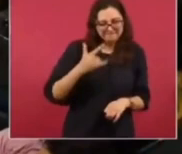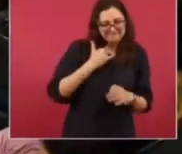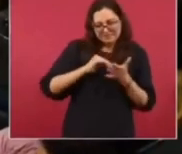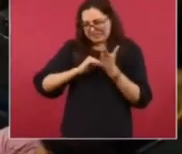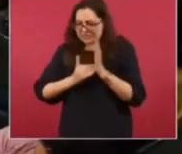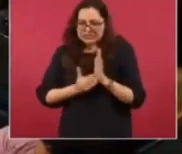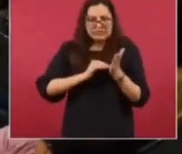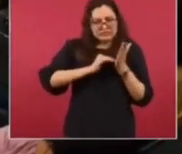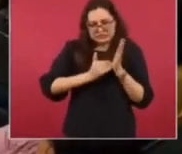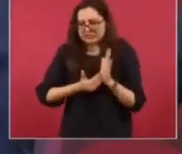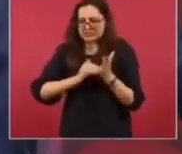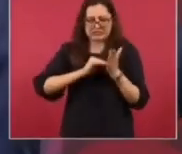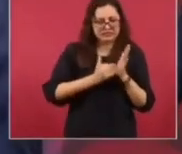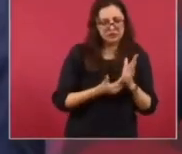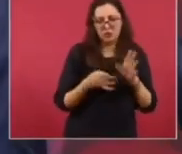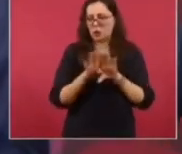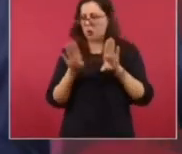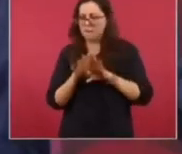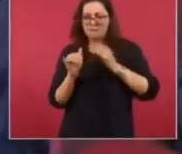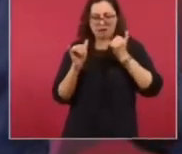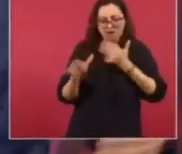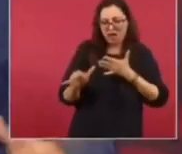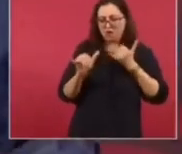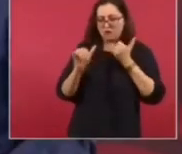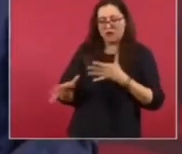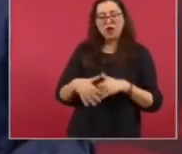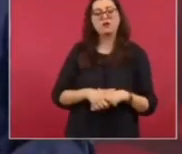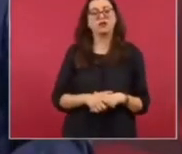hasta ayudaban a mis adversarios en el debate,